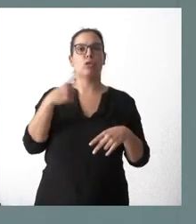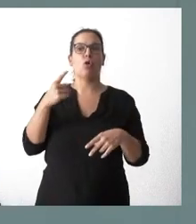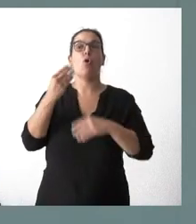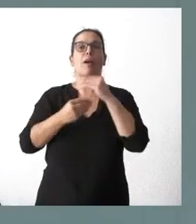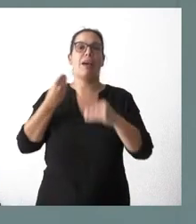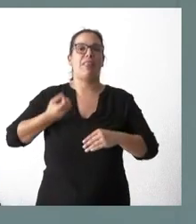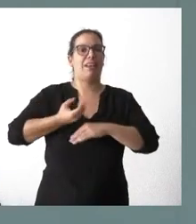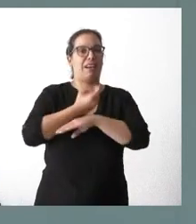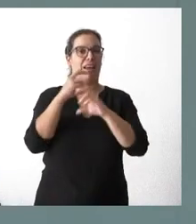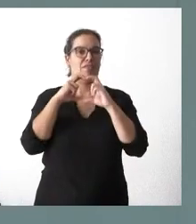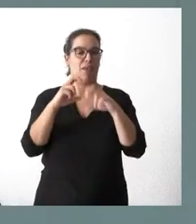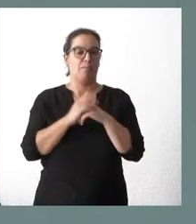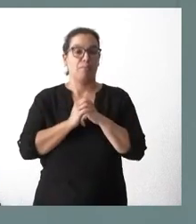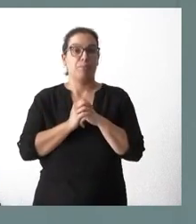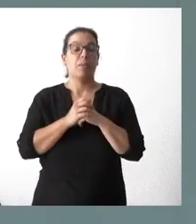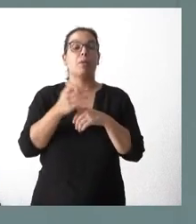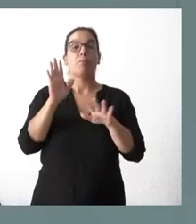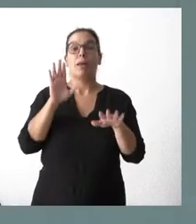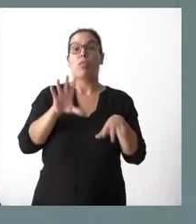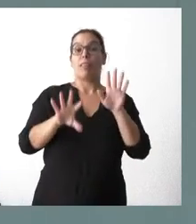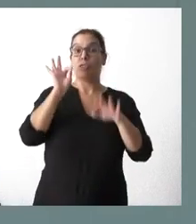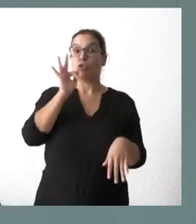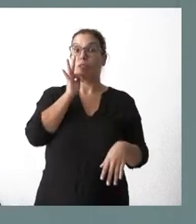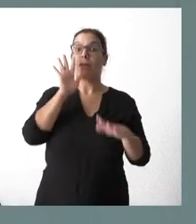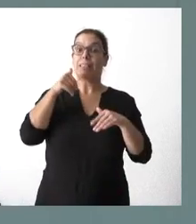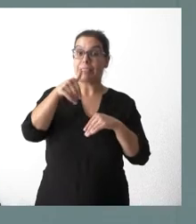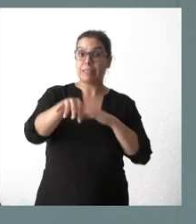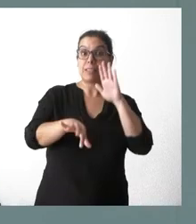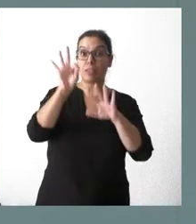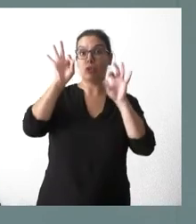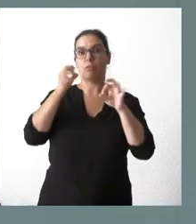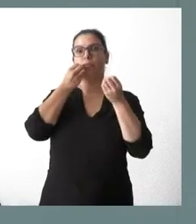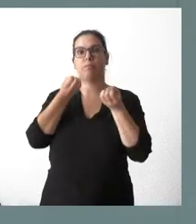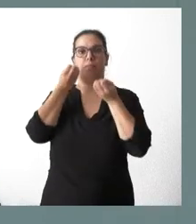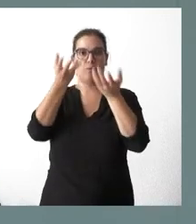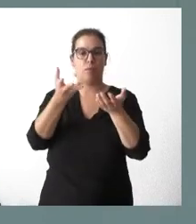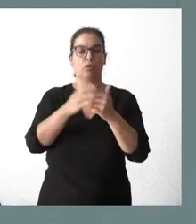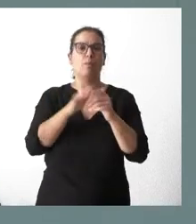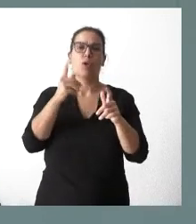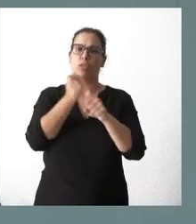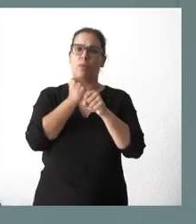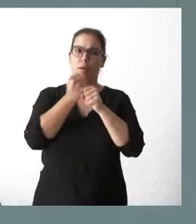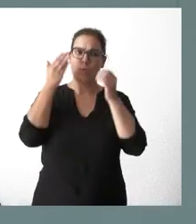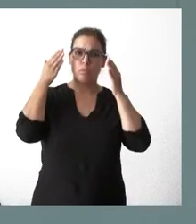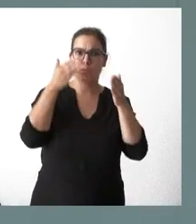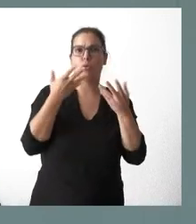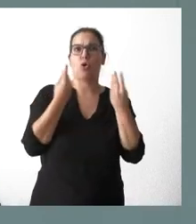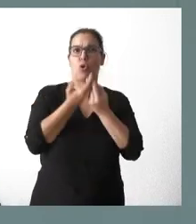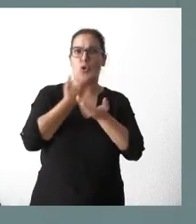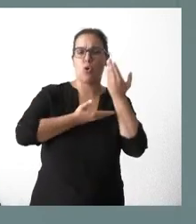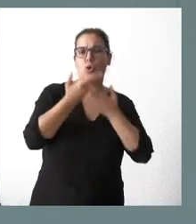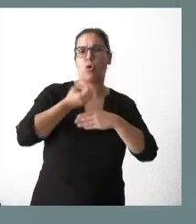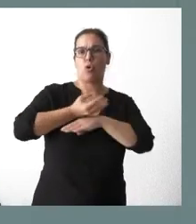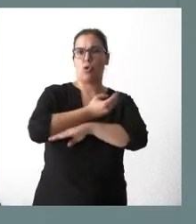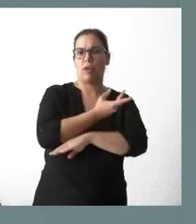en torno a las mismas. Pero, cuando tengamos alguna decisión en torno a este asunto, se lo comunicaremos. Pero sí que estamos trabajando con RENFE, sí que la consejera ha tenido alguna